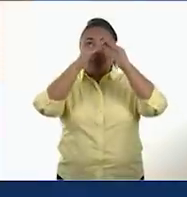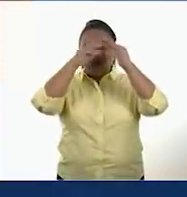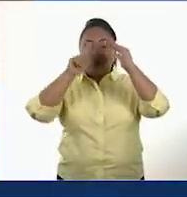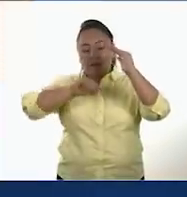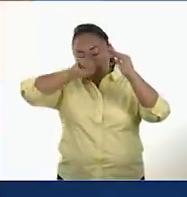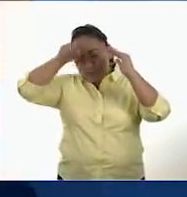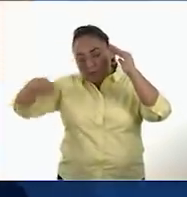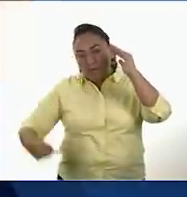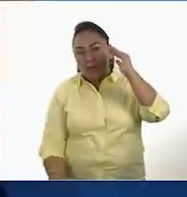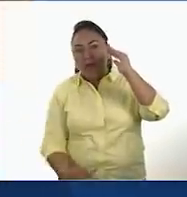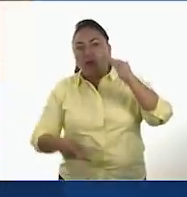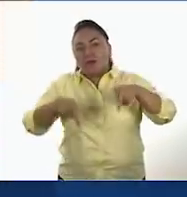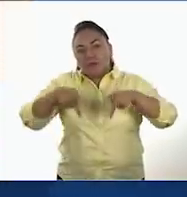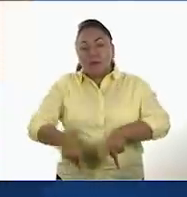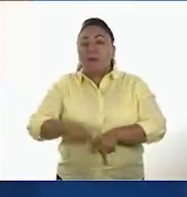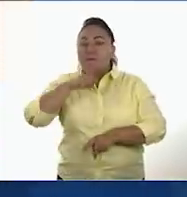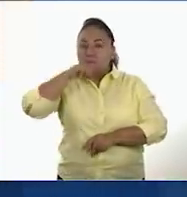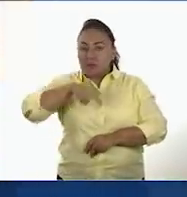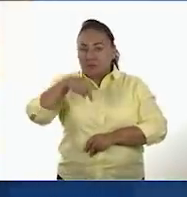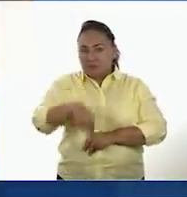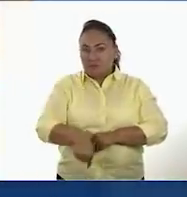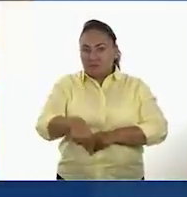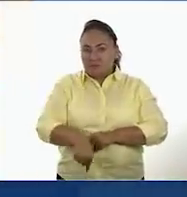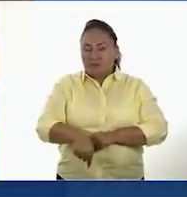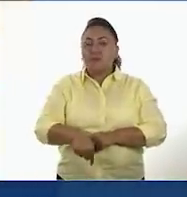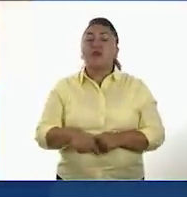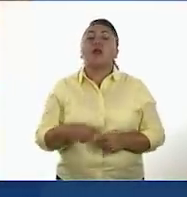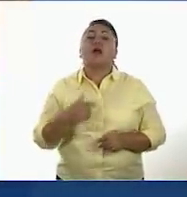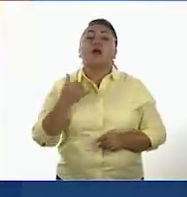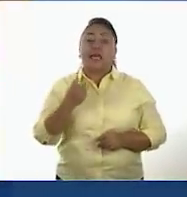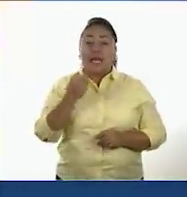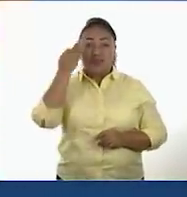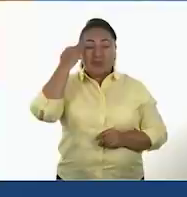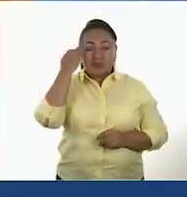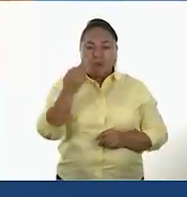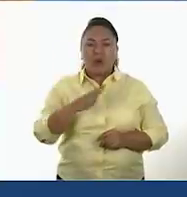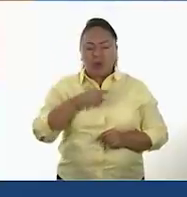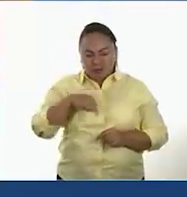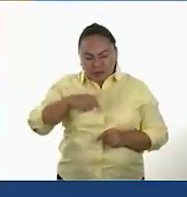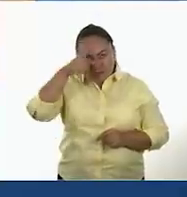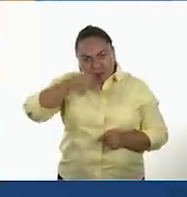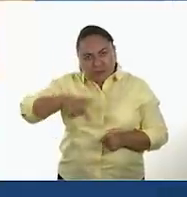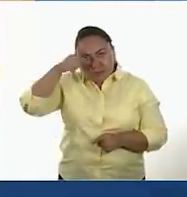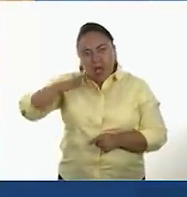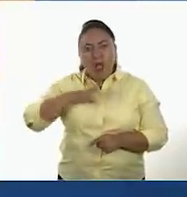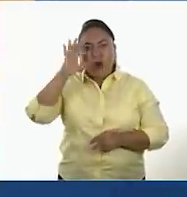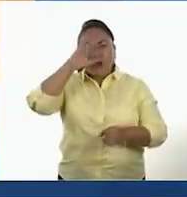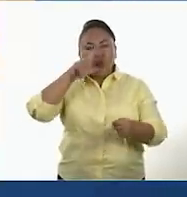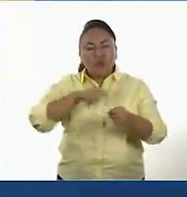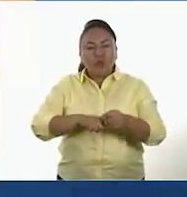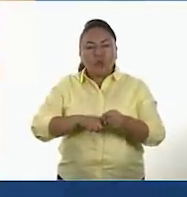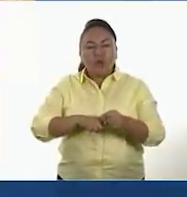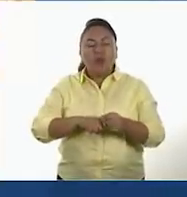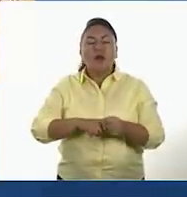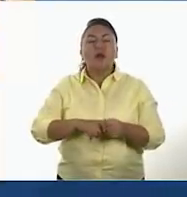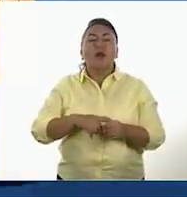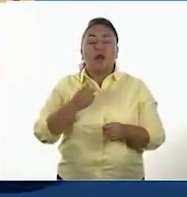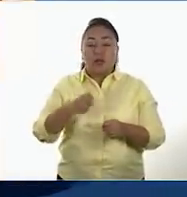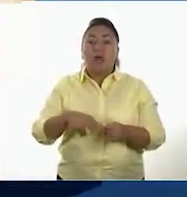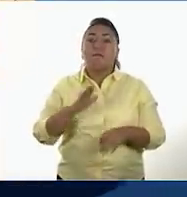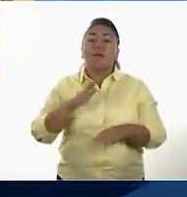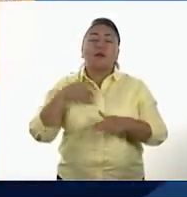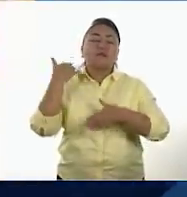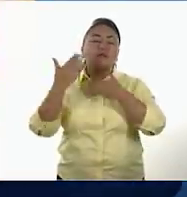que compartía la familia. Desde este periodo, se perciben algunos elementos culturales que más tarde serán parte